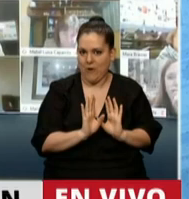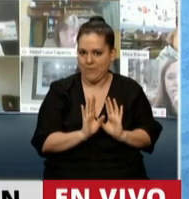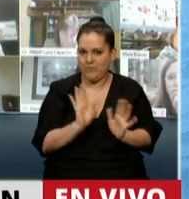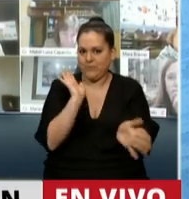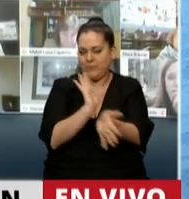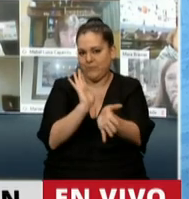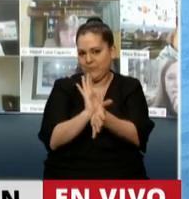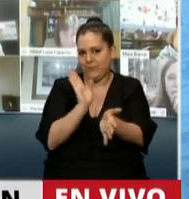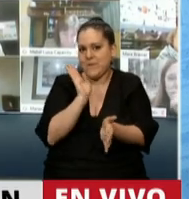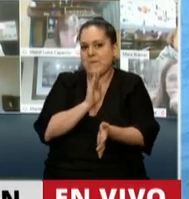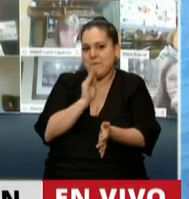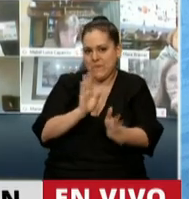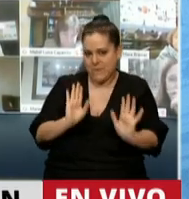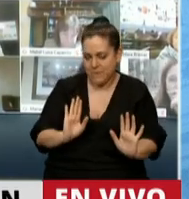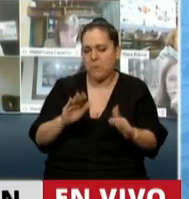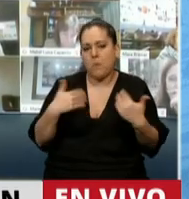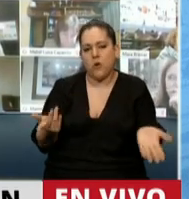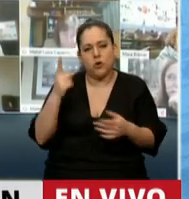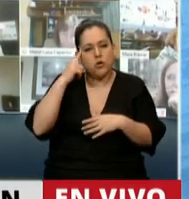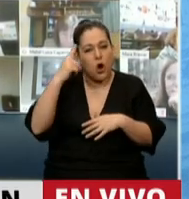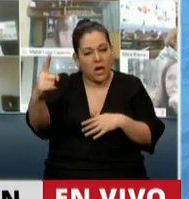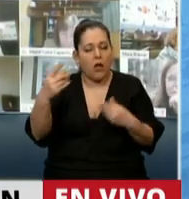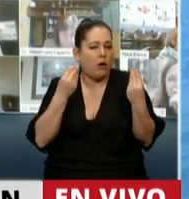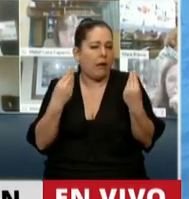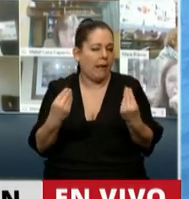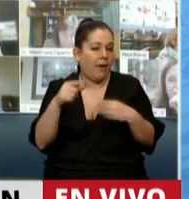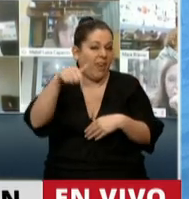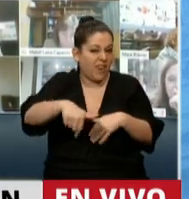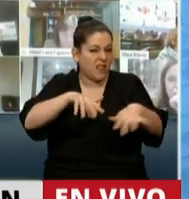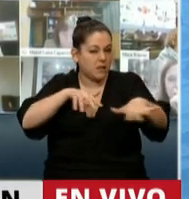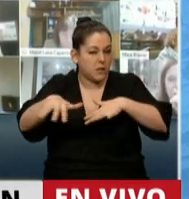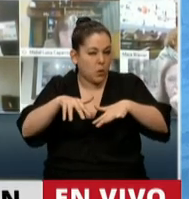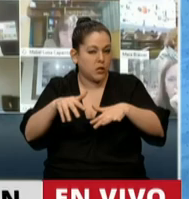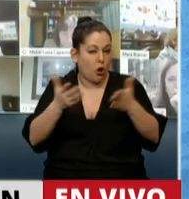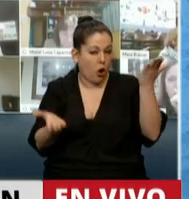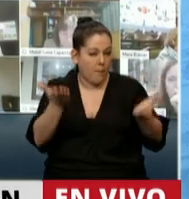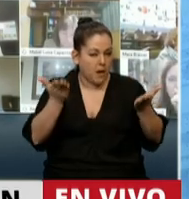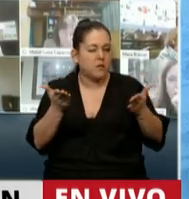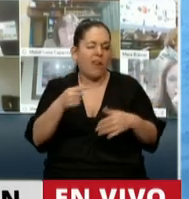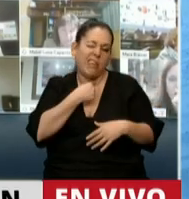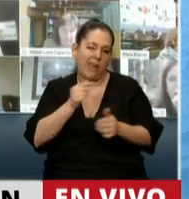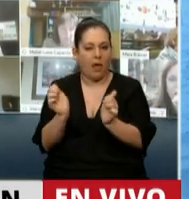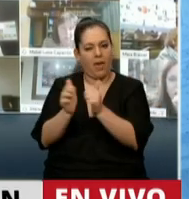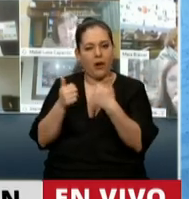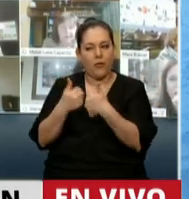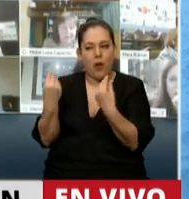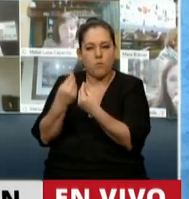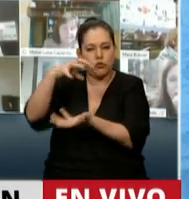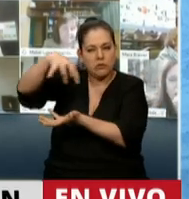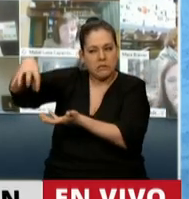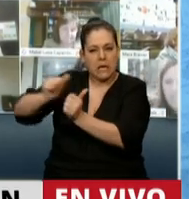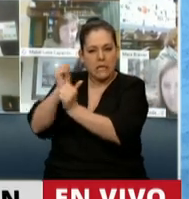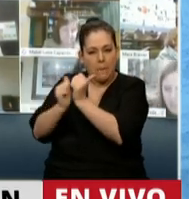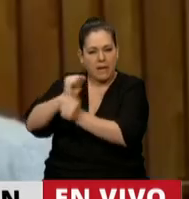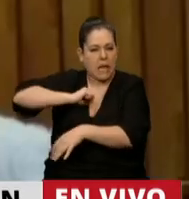presidente. Por eso creo, señor presidente, que en este caso lo que se trata de hacer es esconder varios elefantes blancos